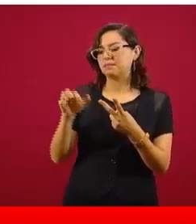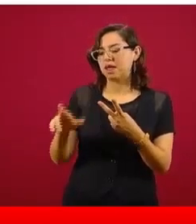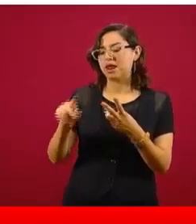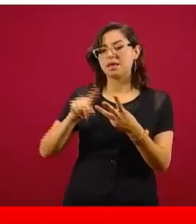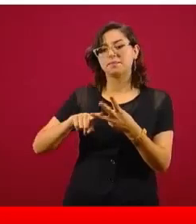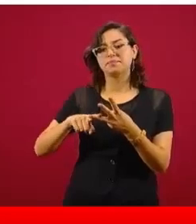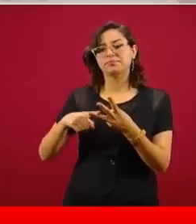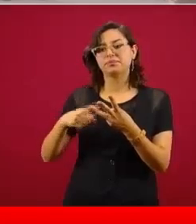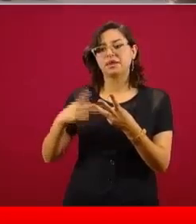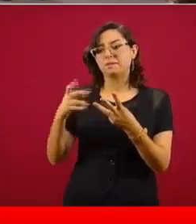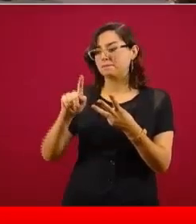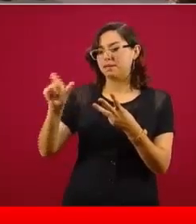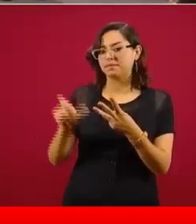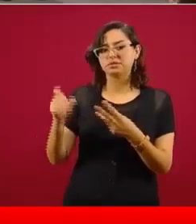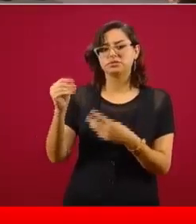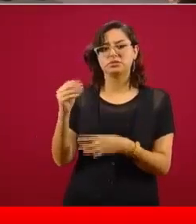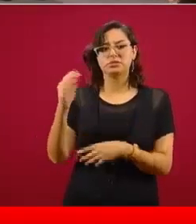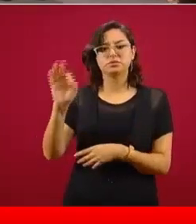uno. Pueden pasar a la siguiente.